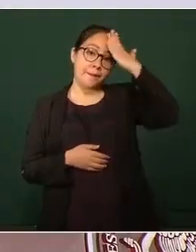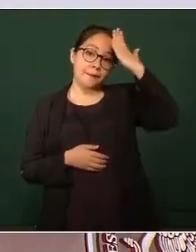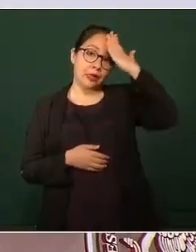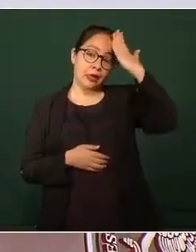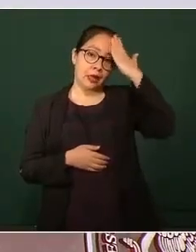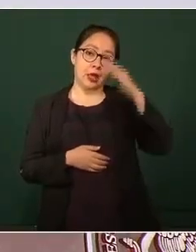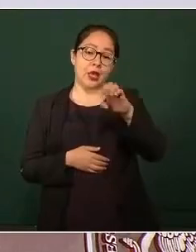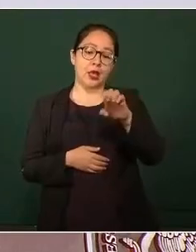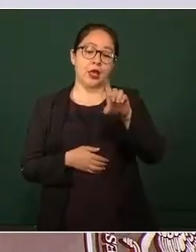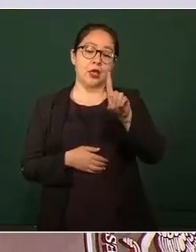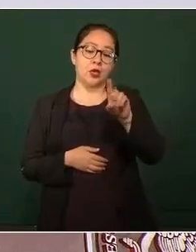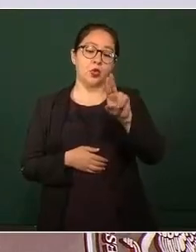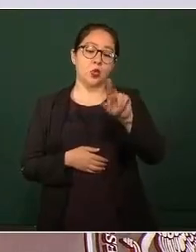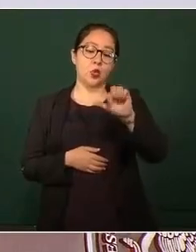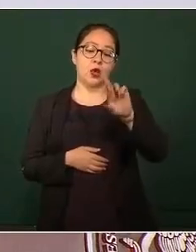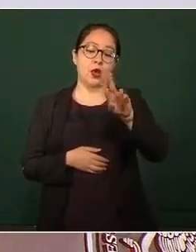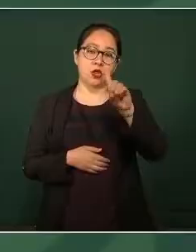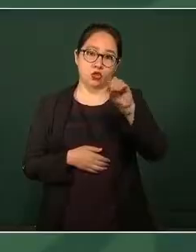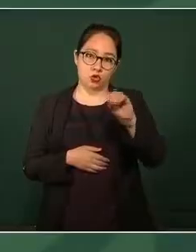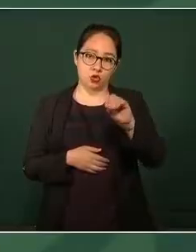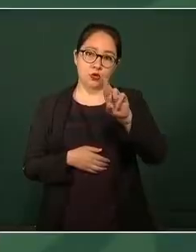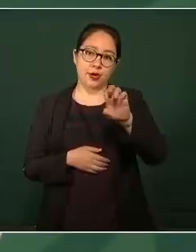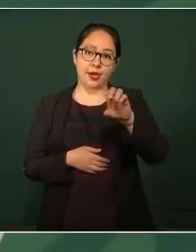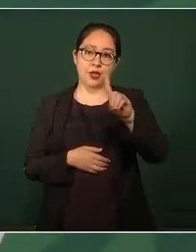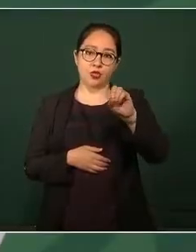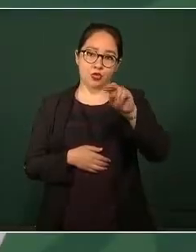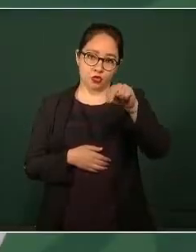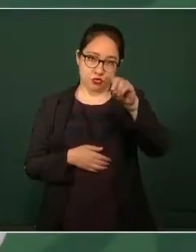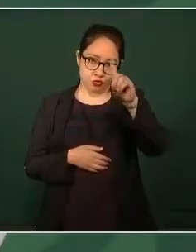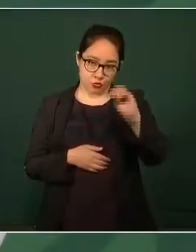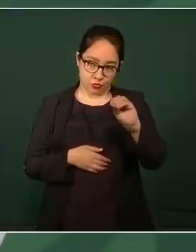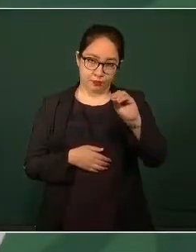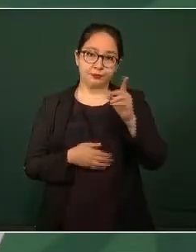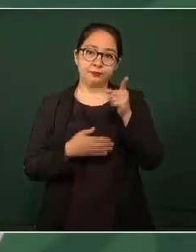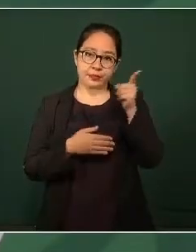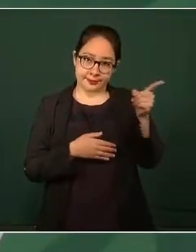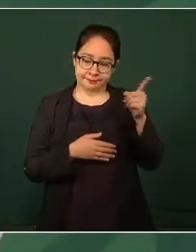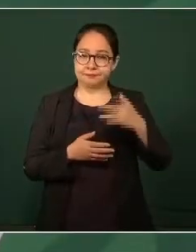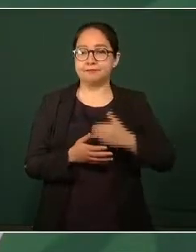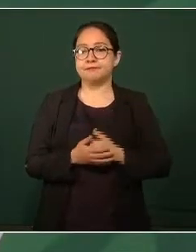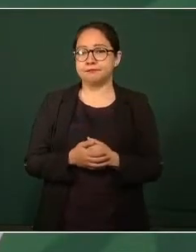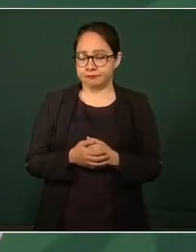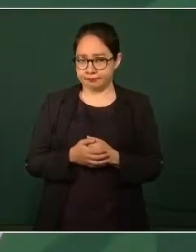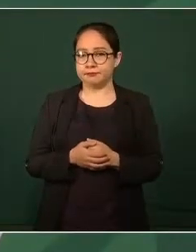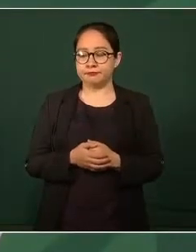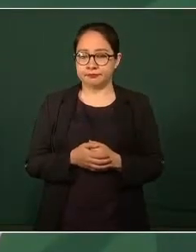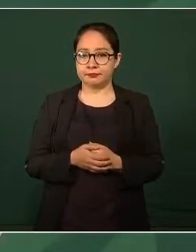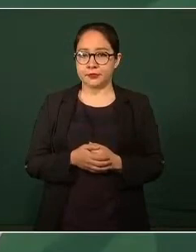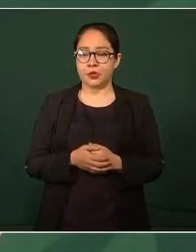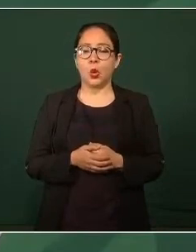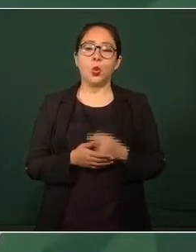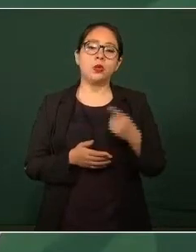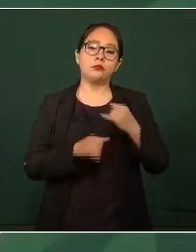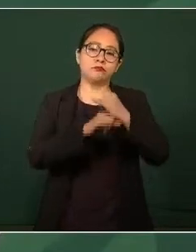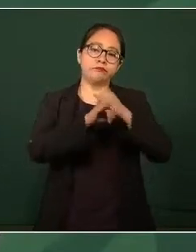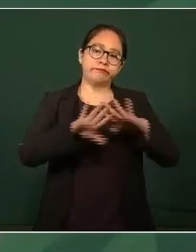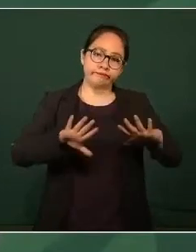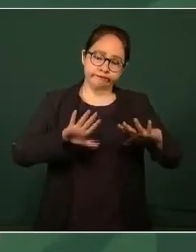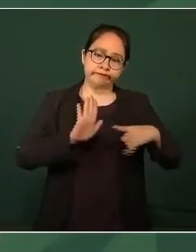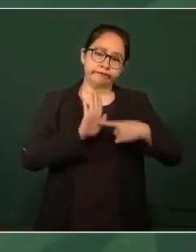Redondo Aramburo va a presentar un informe